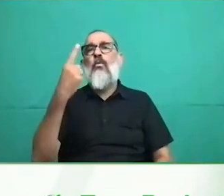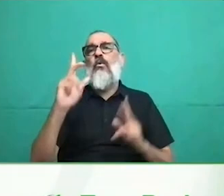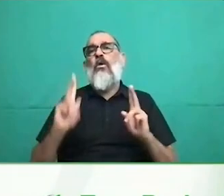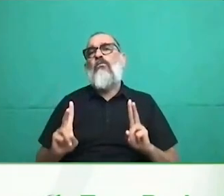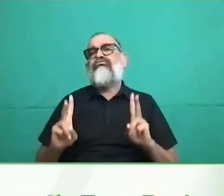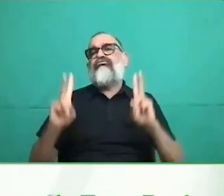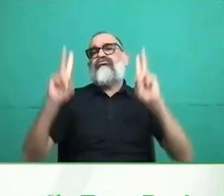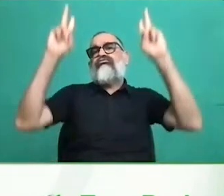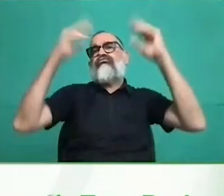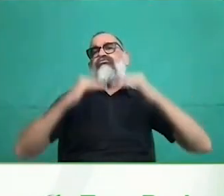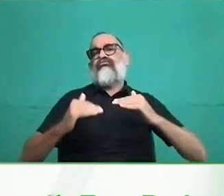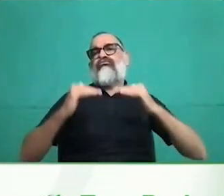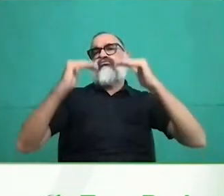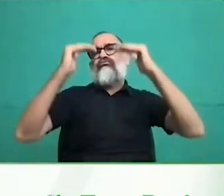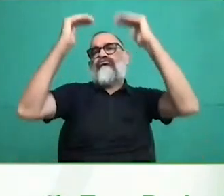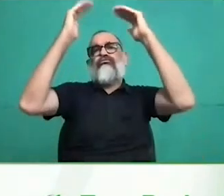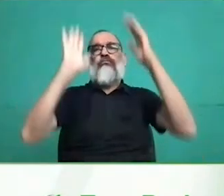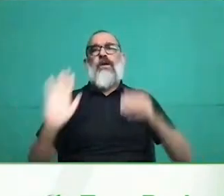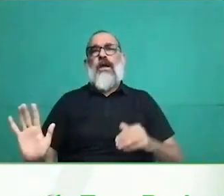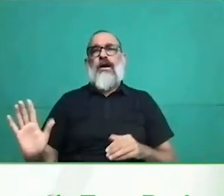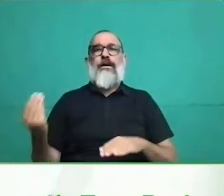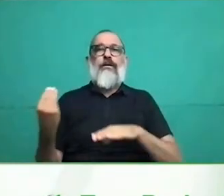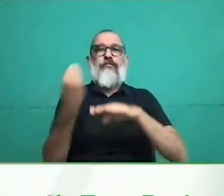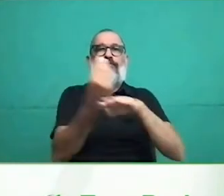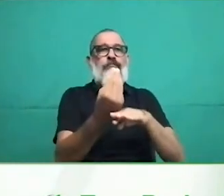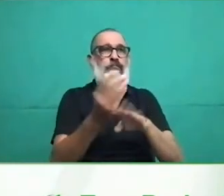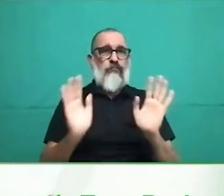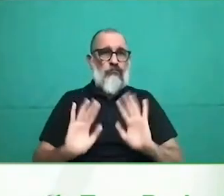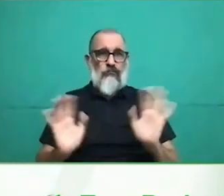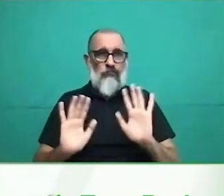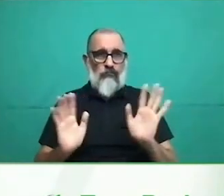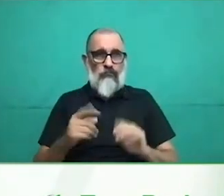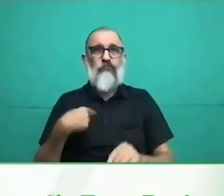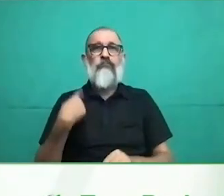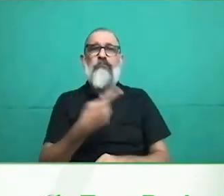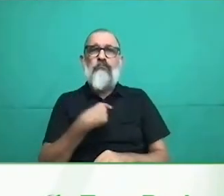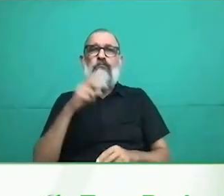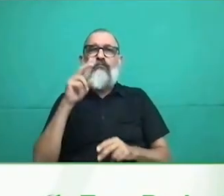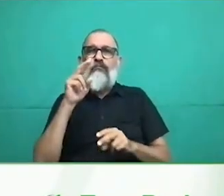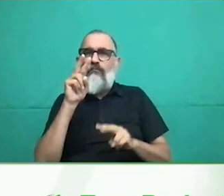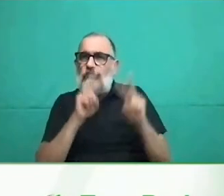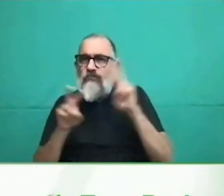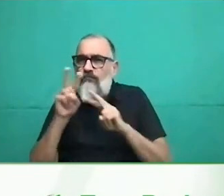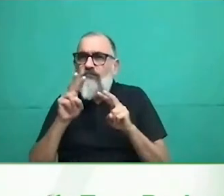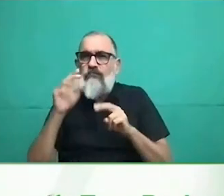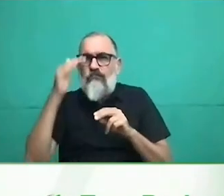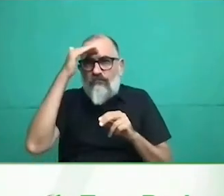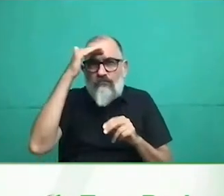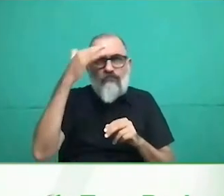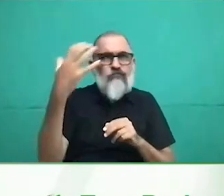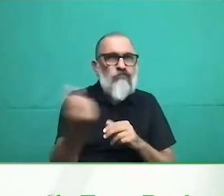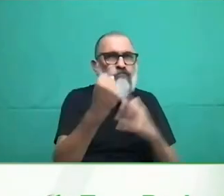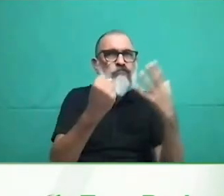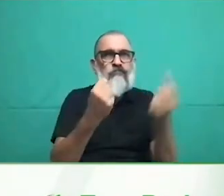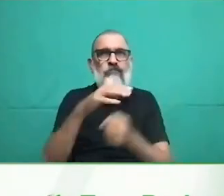necesitamos también el apoyo de la comunidad para que ellos tengan un éxito, ¿no? La siguiente, por favor.